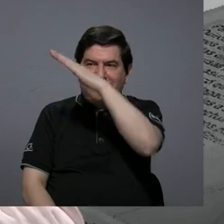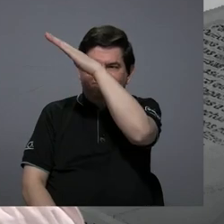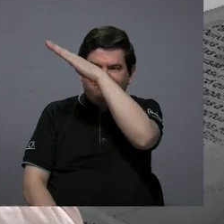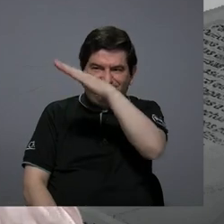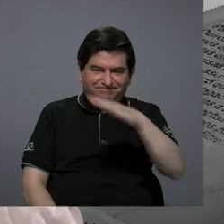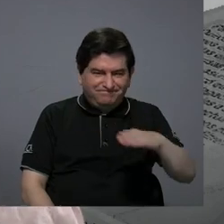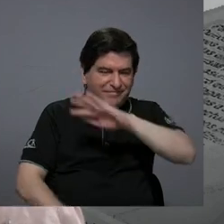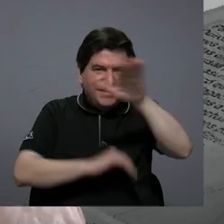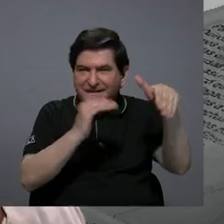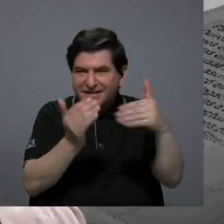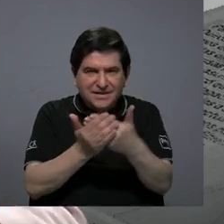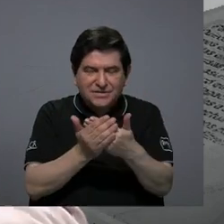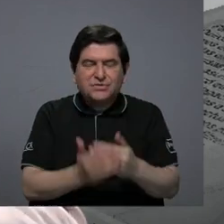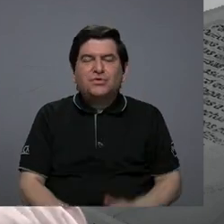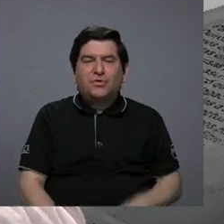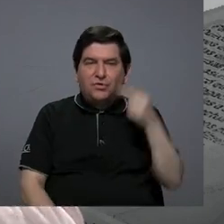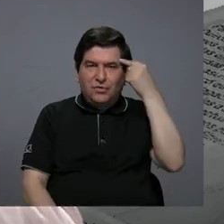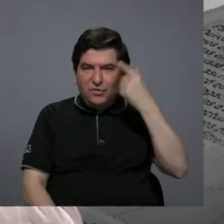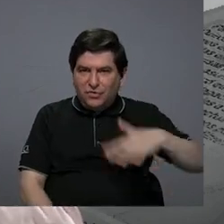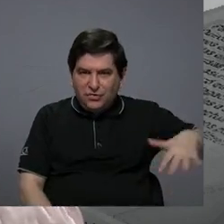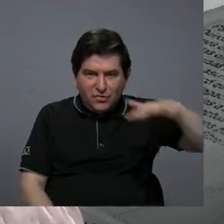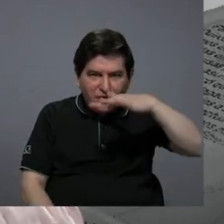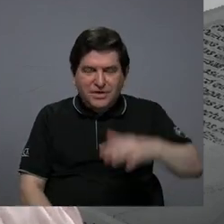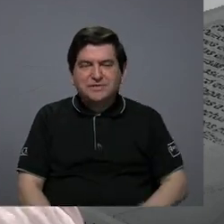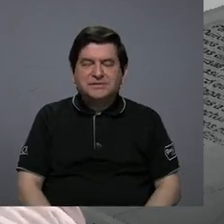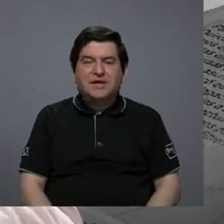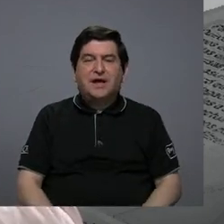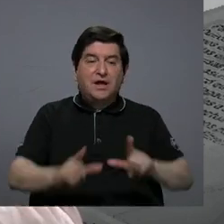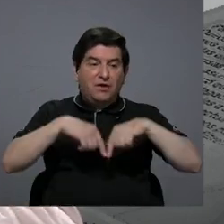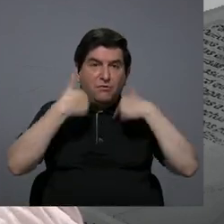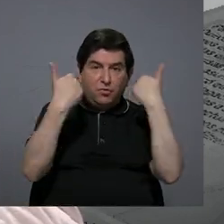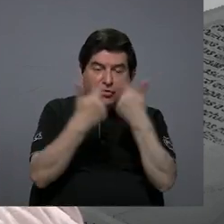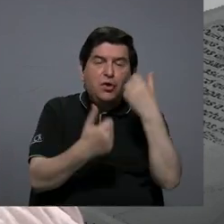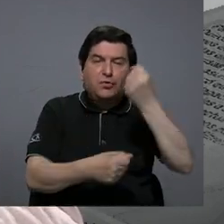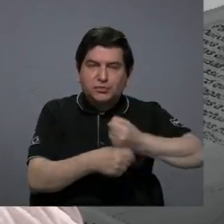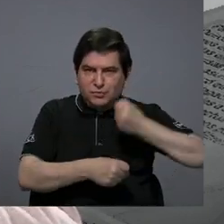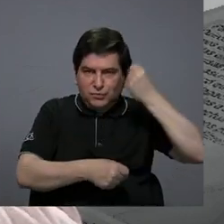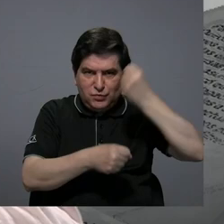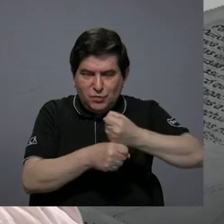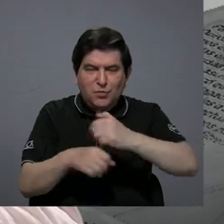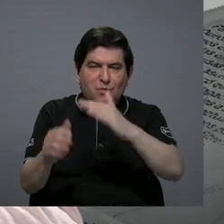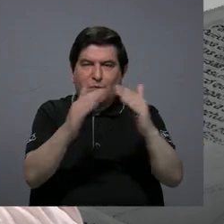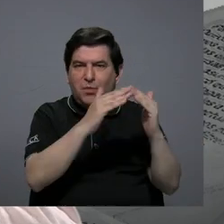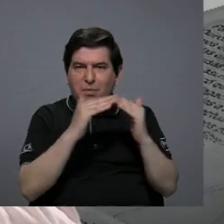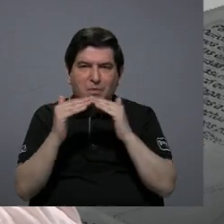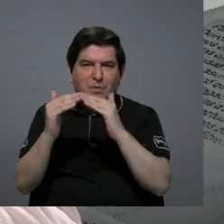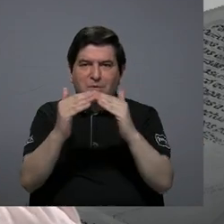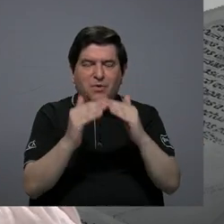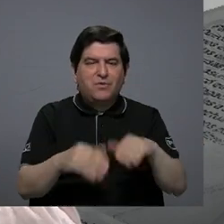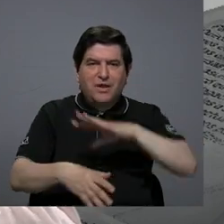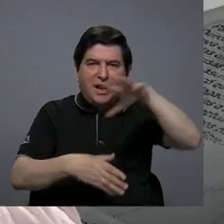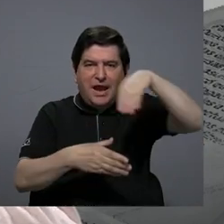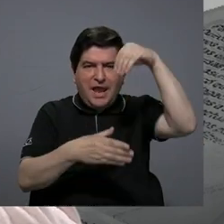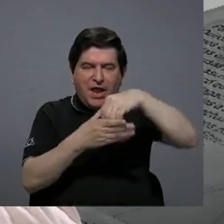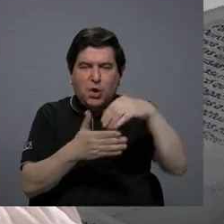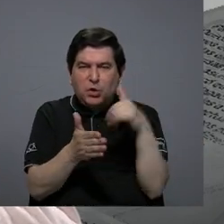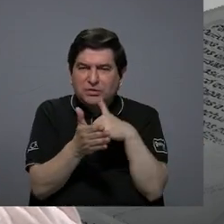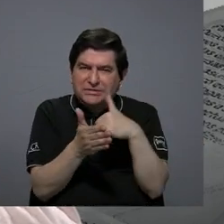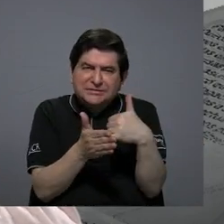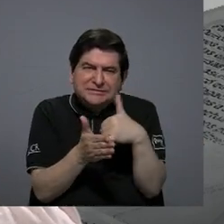transversal del Estado de los colectivos que trabajan con poblaciones en contextos de